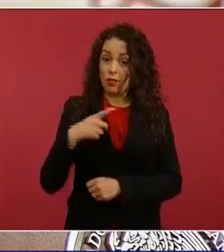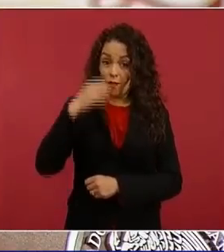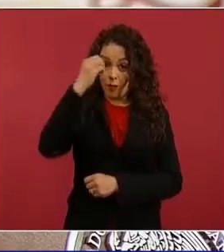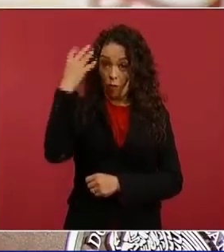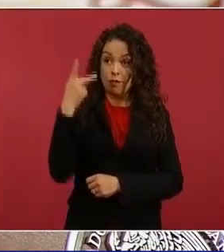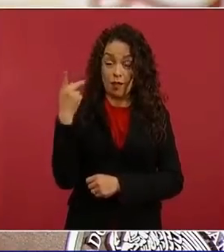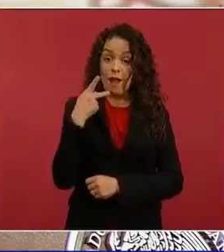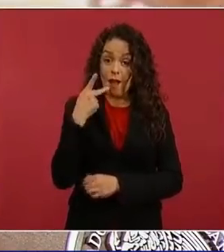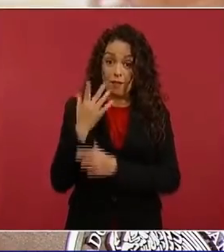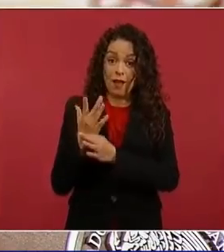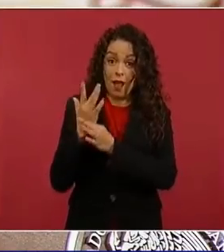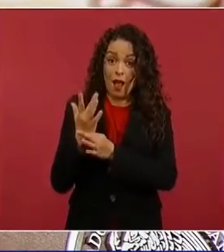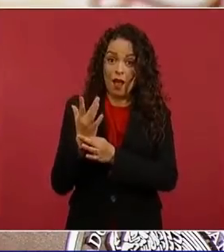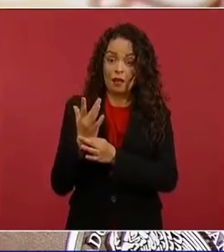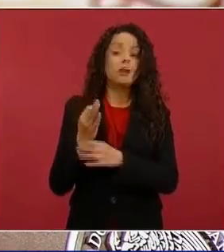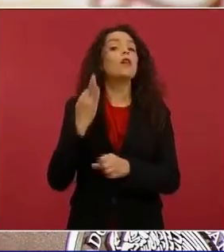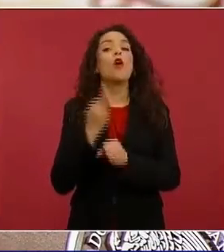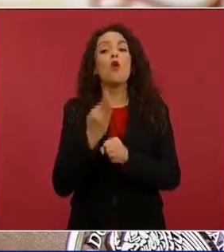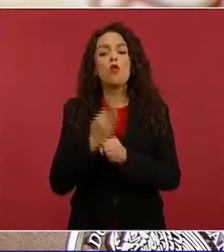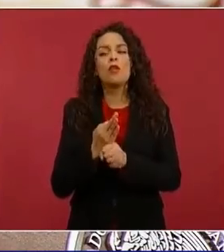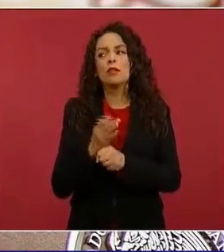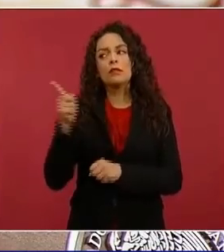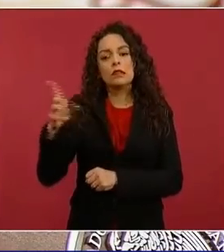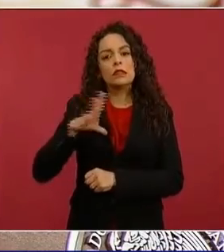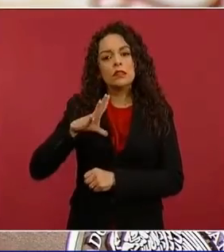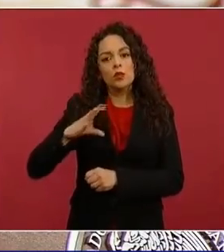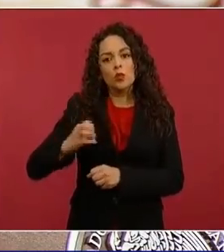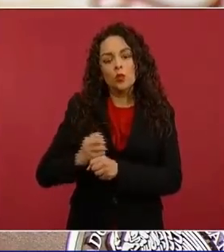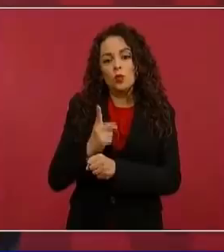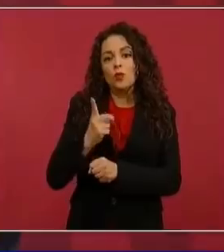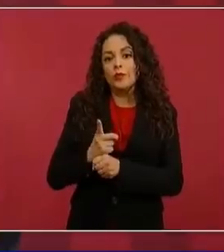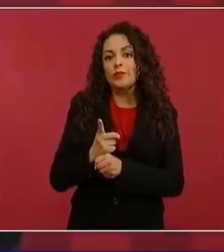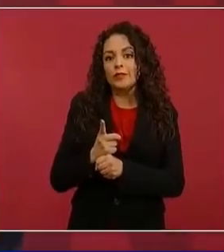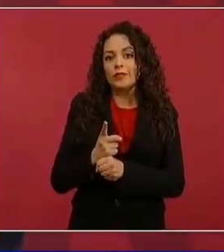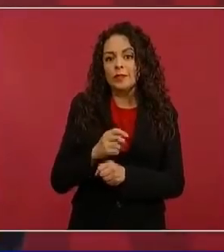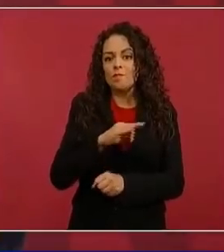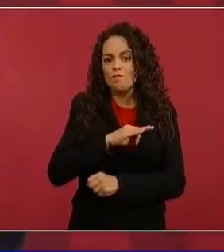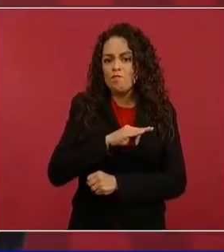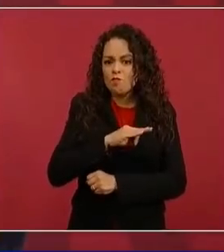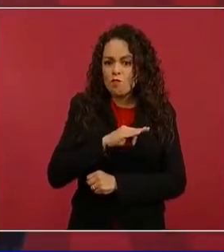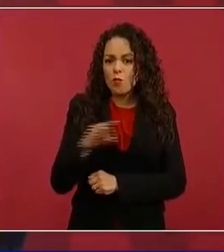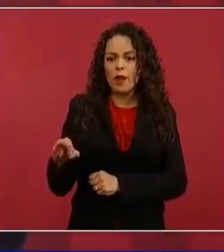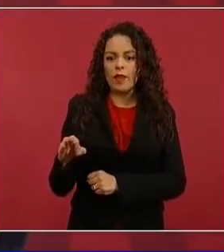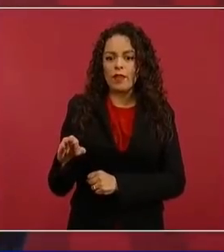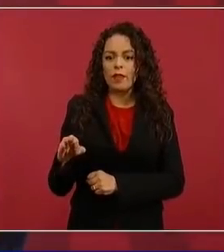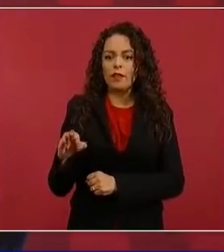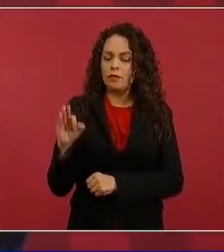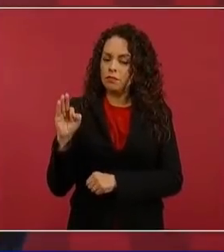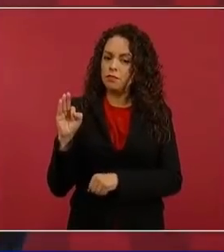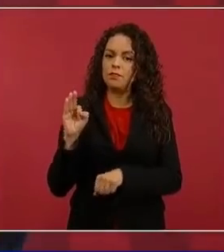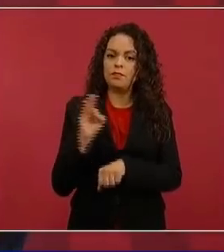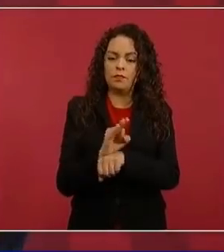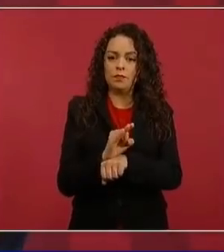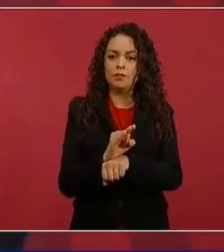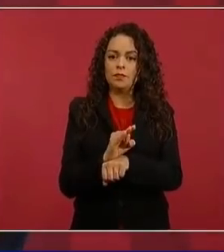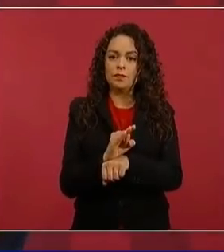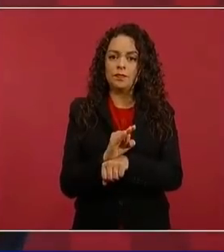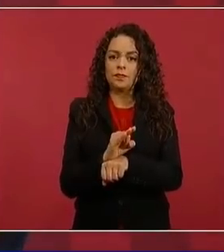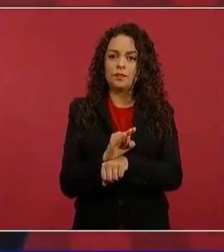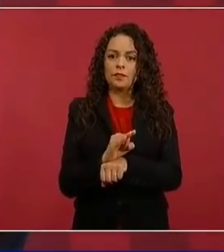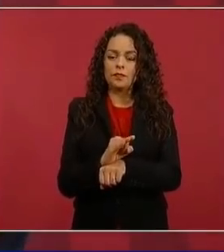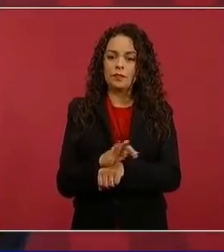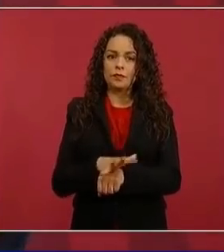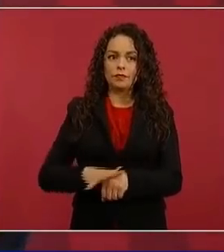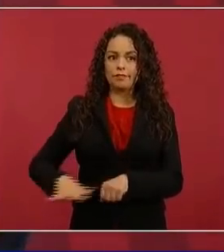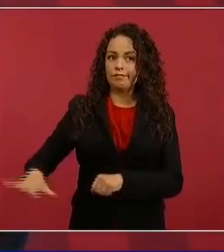Tienen la oportunidad de defender el